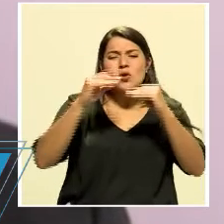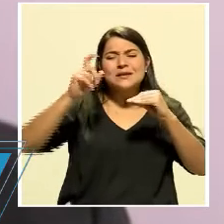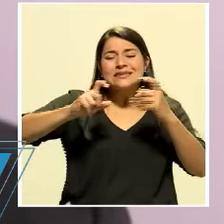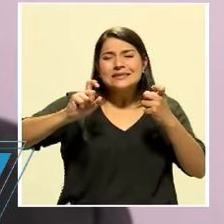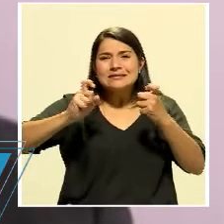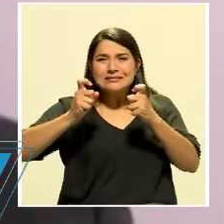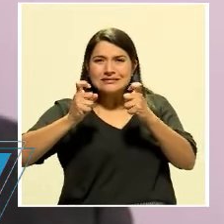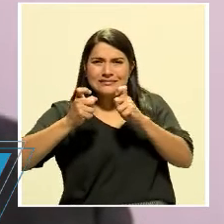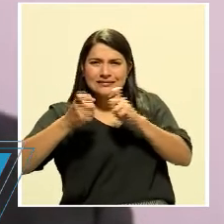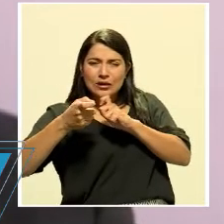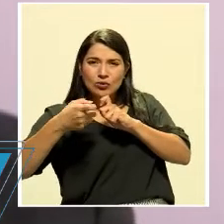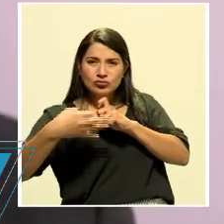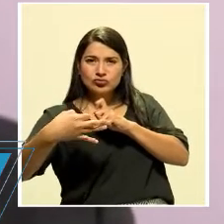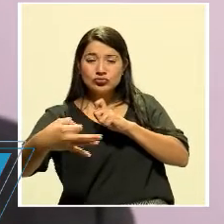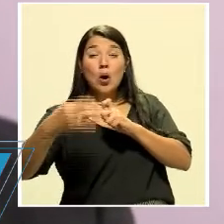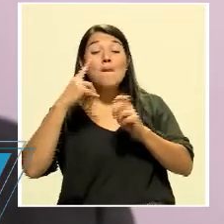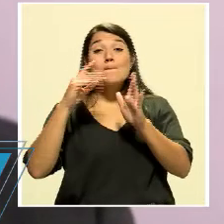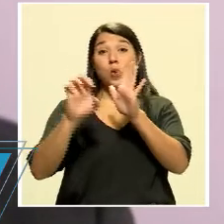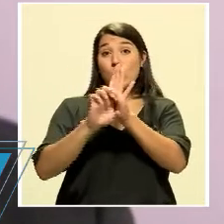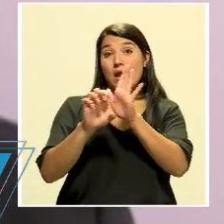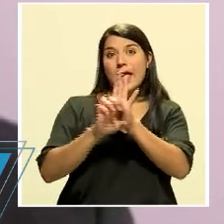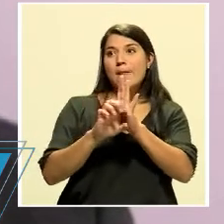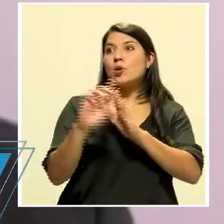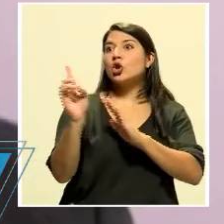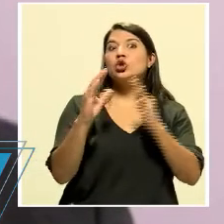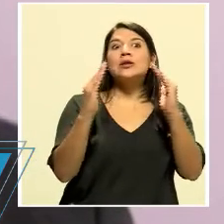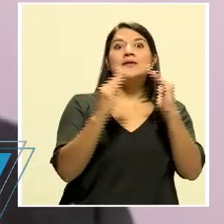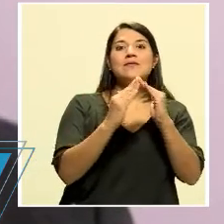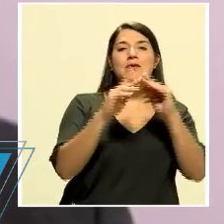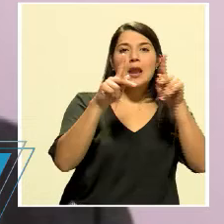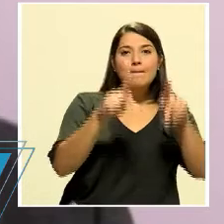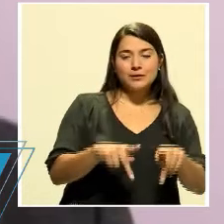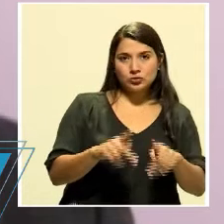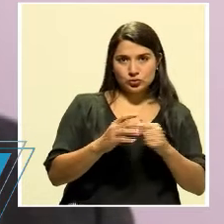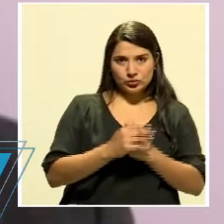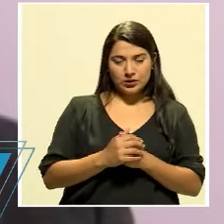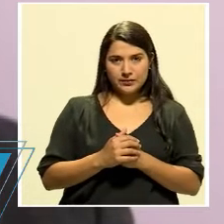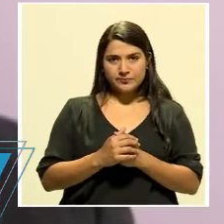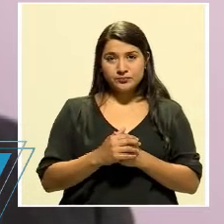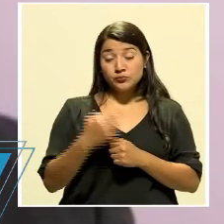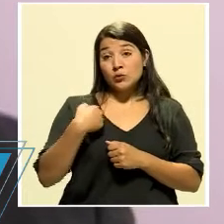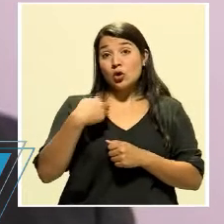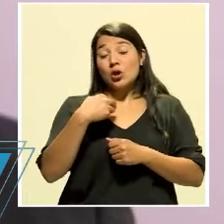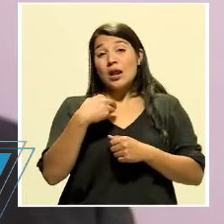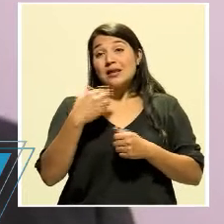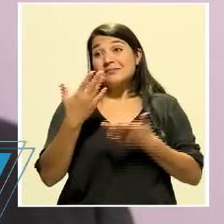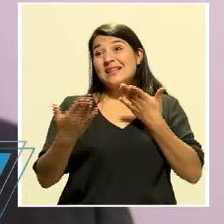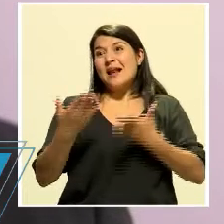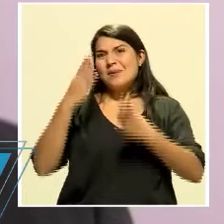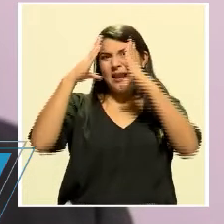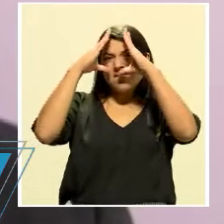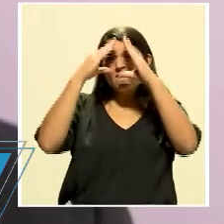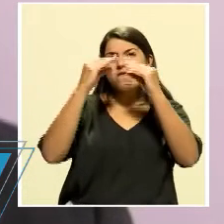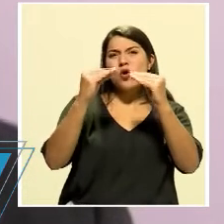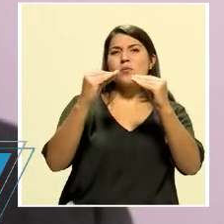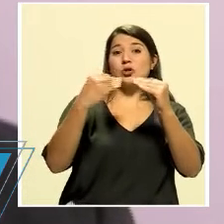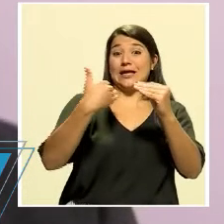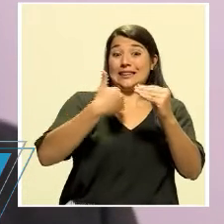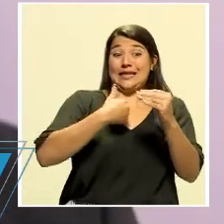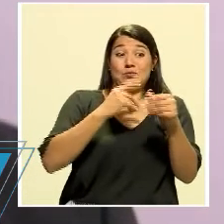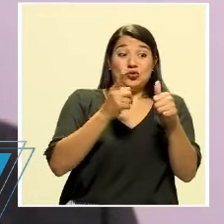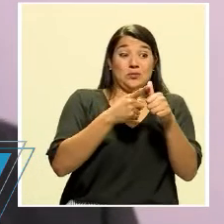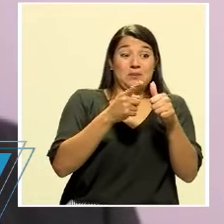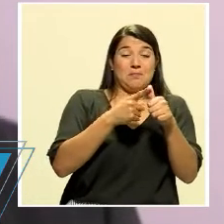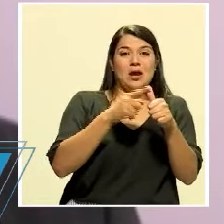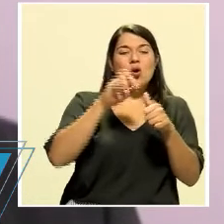requieren de, por ejemplo, el mismo lugar de residencia, y nosotros de repente la información que tenemos inicialmente es del EDUS y entonces